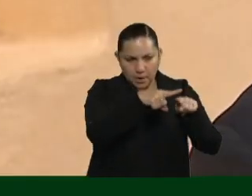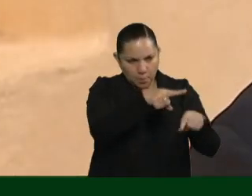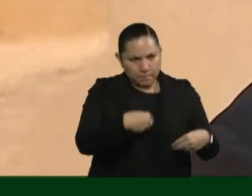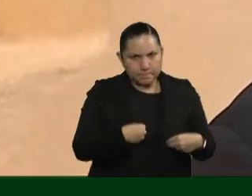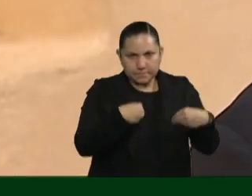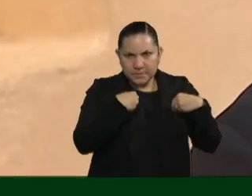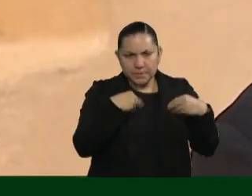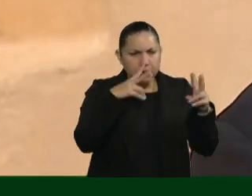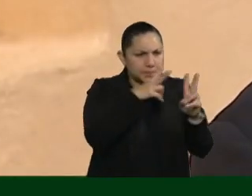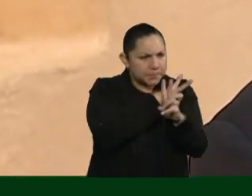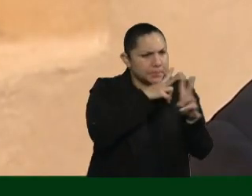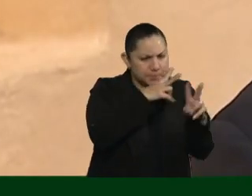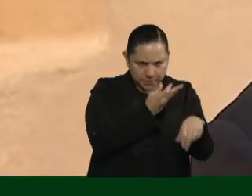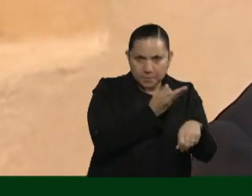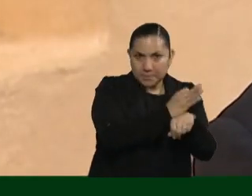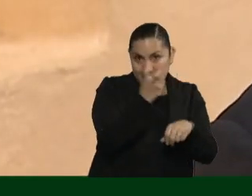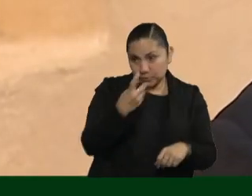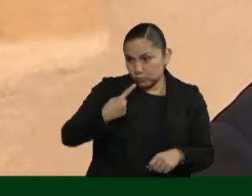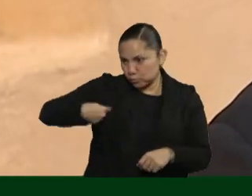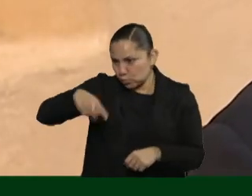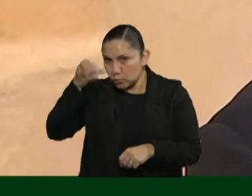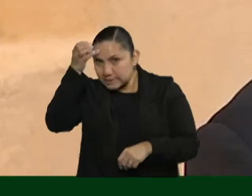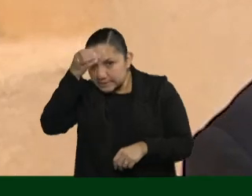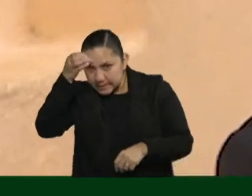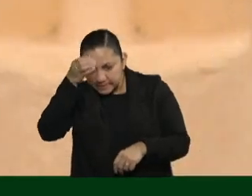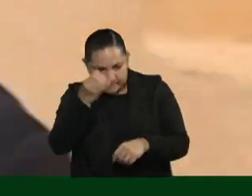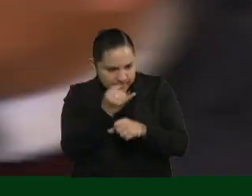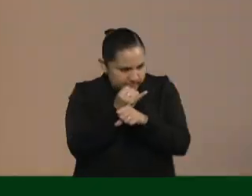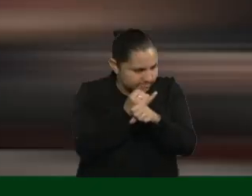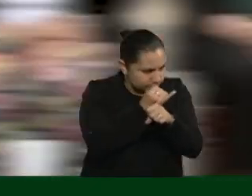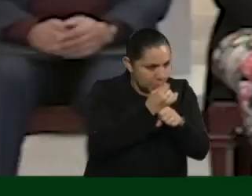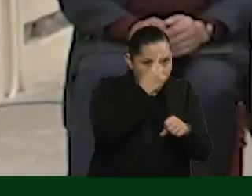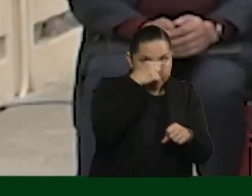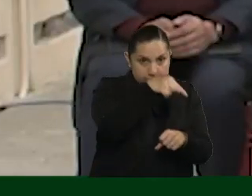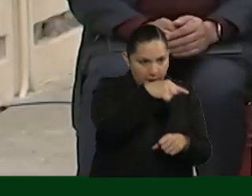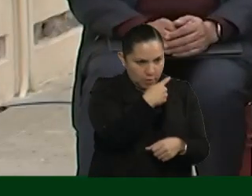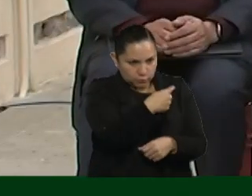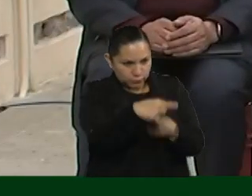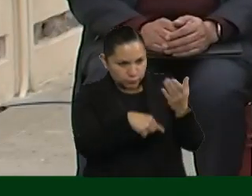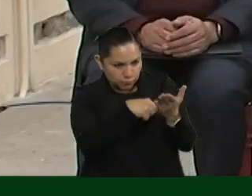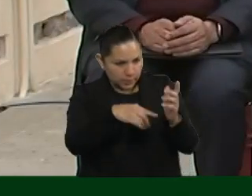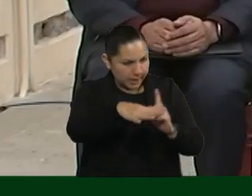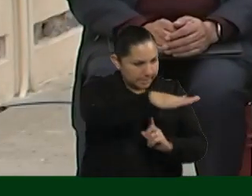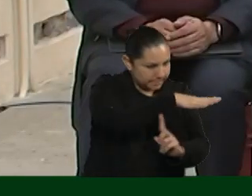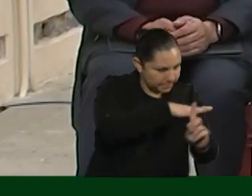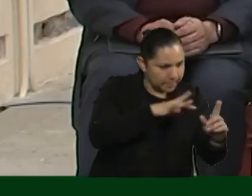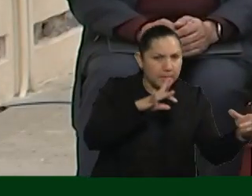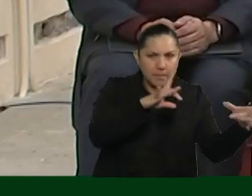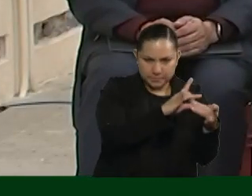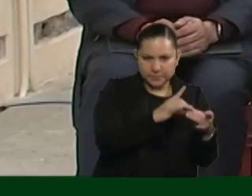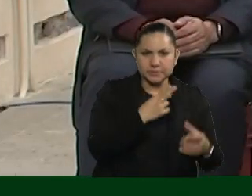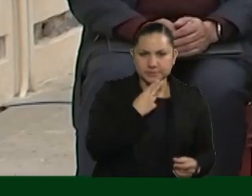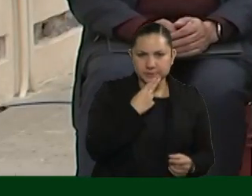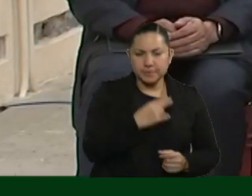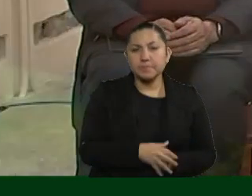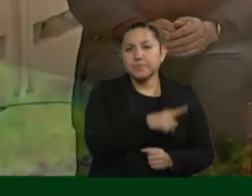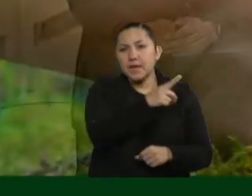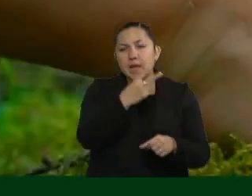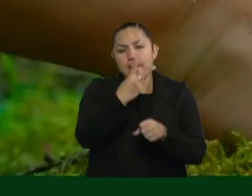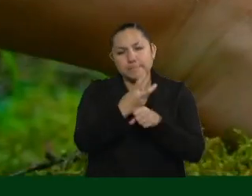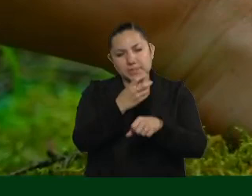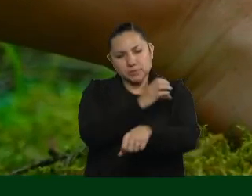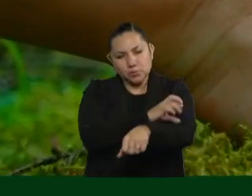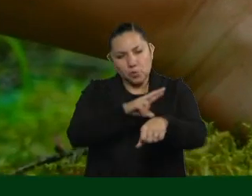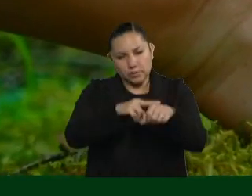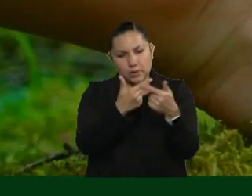aquellas especies que son regionales, que son endémicas. La vicecoordenadora del Grupo Parlamentario de Morena, la diputada Leida Lavés,